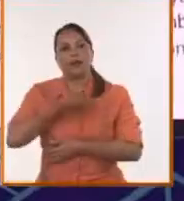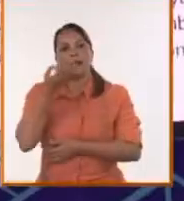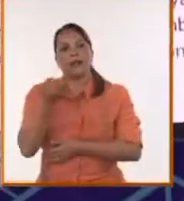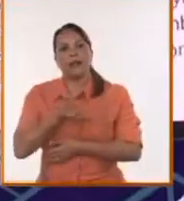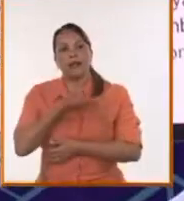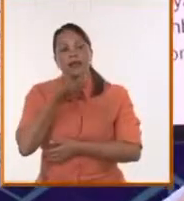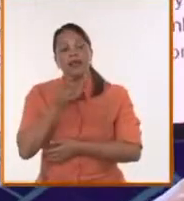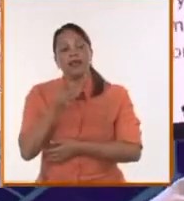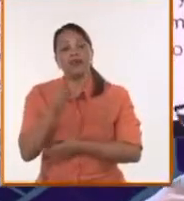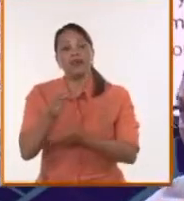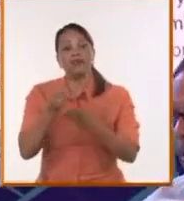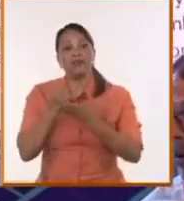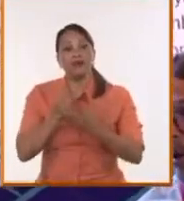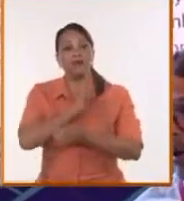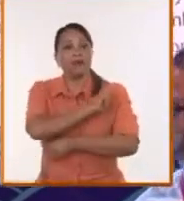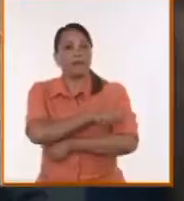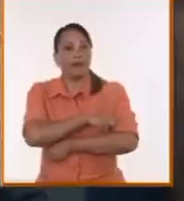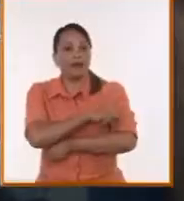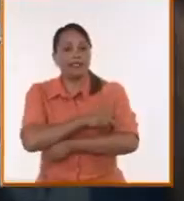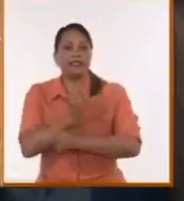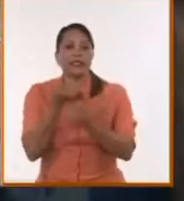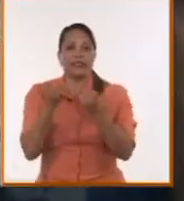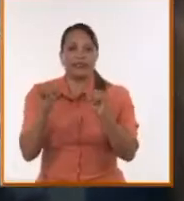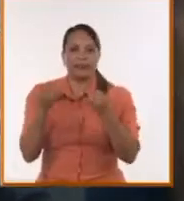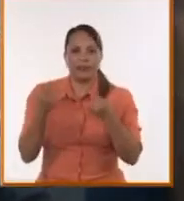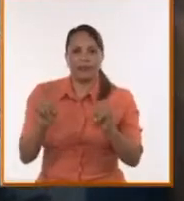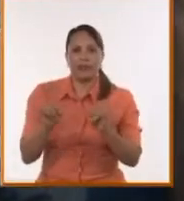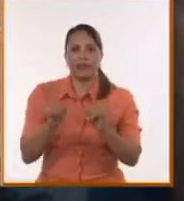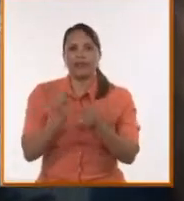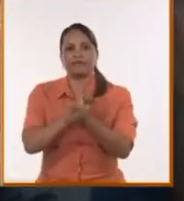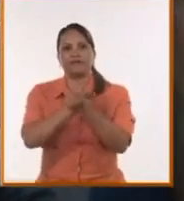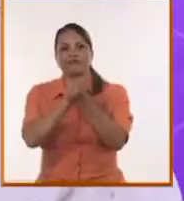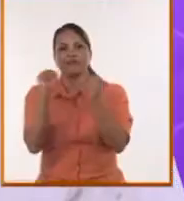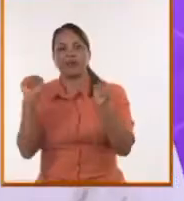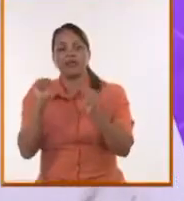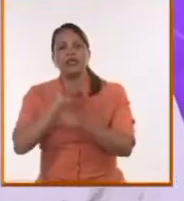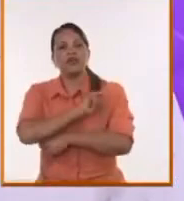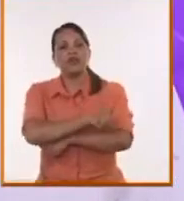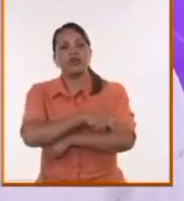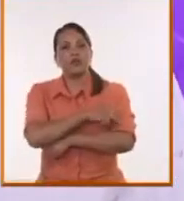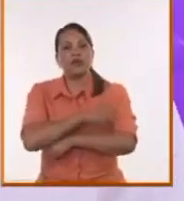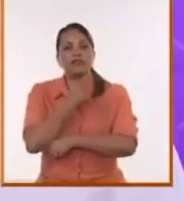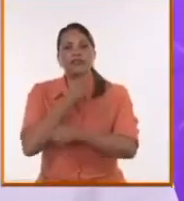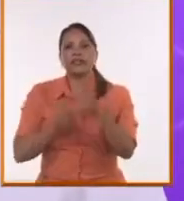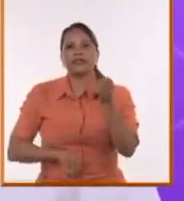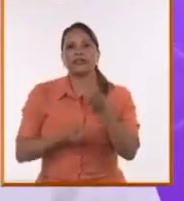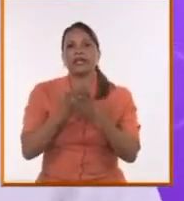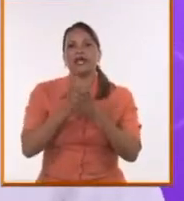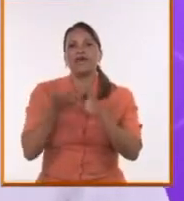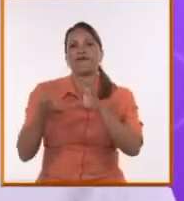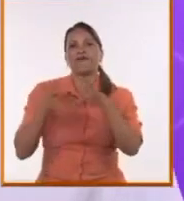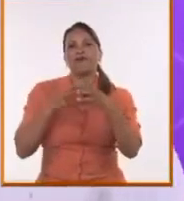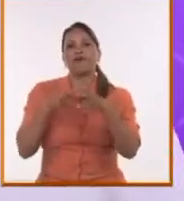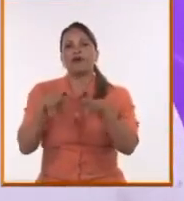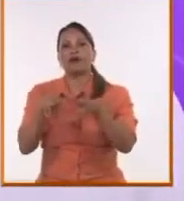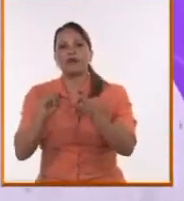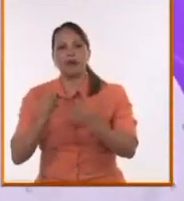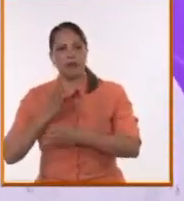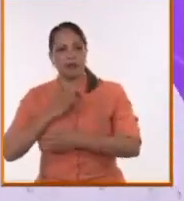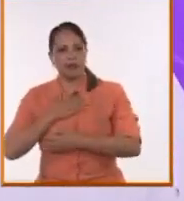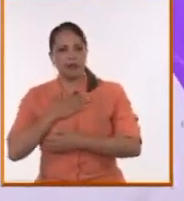posible que nuestros países sean independientes, que nuestros países sean soberanos y que nuestros países construyan un modelo propio, autónomo de